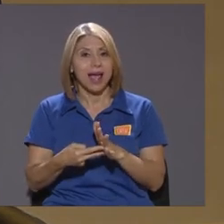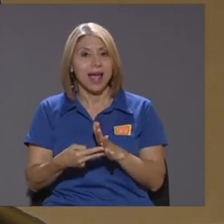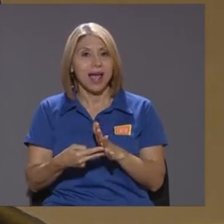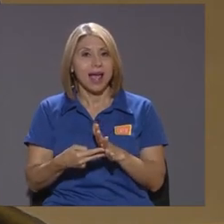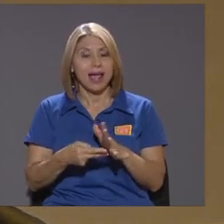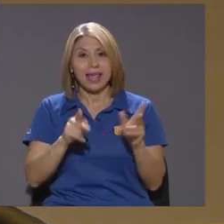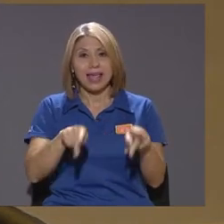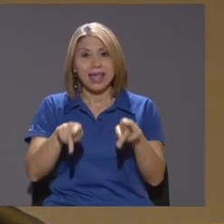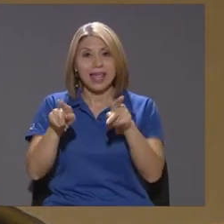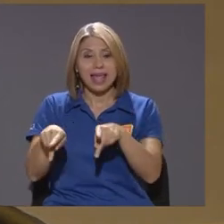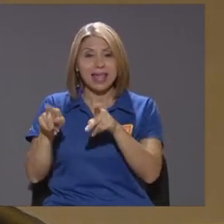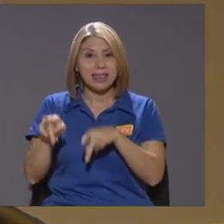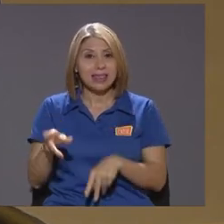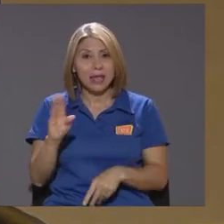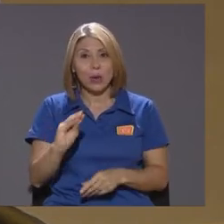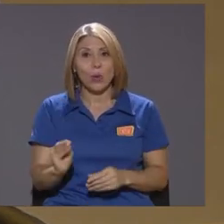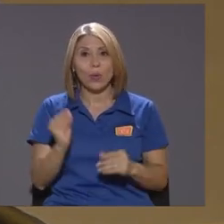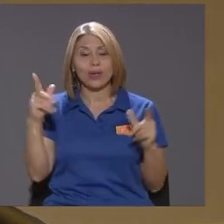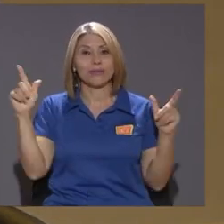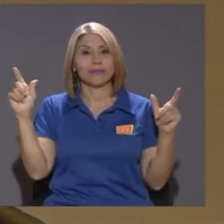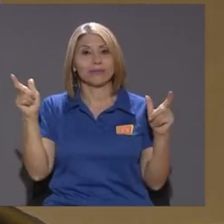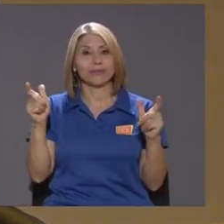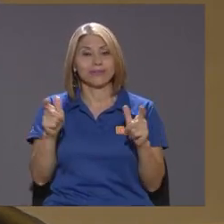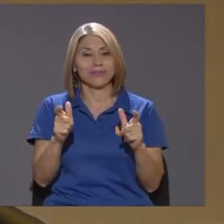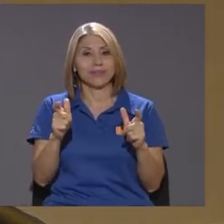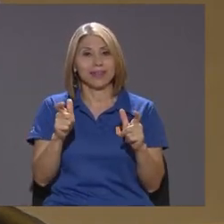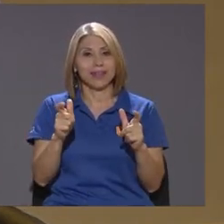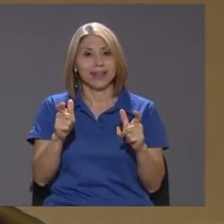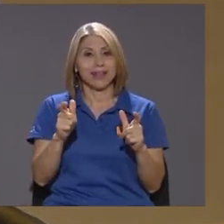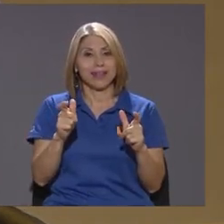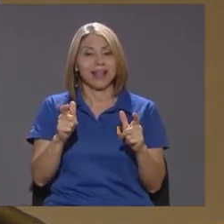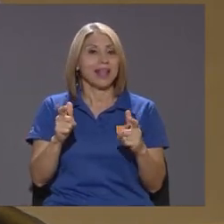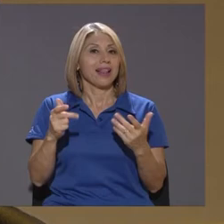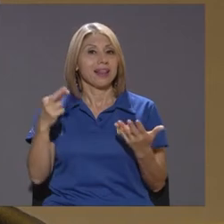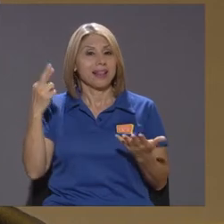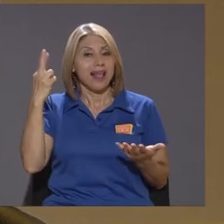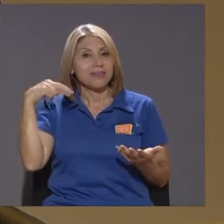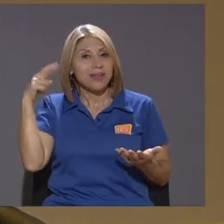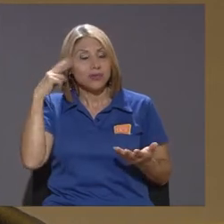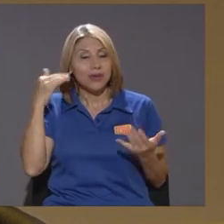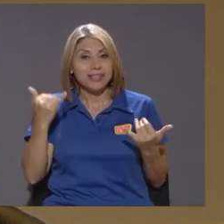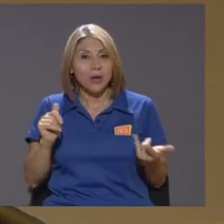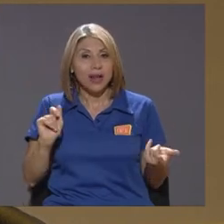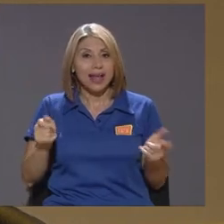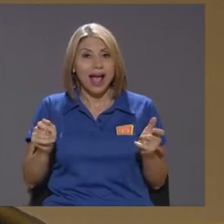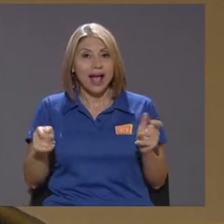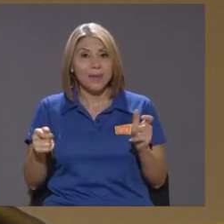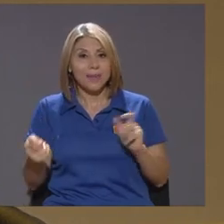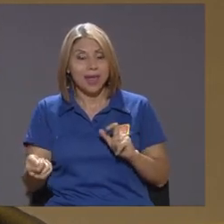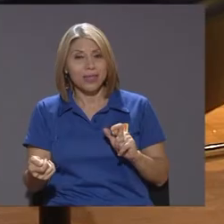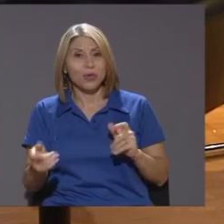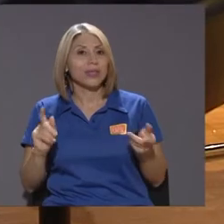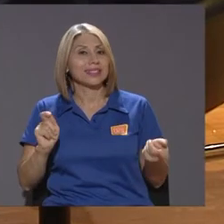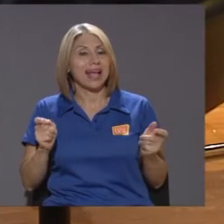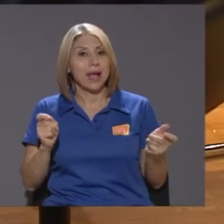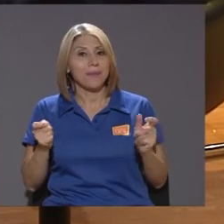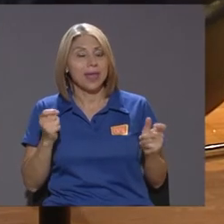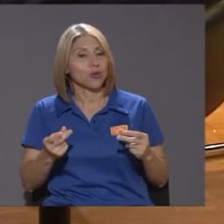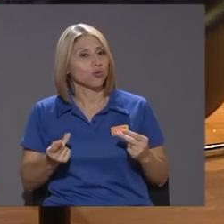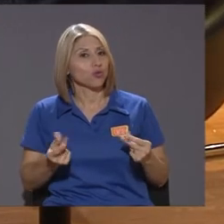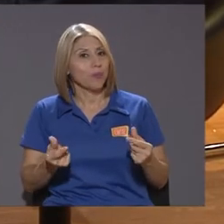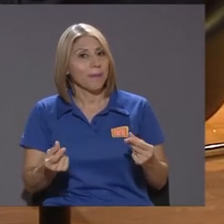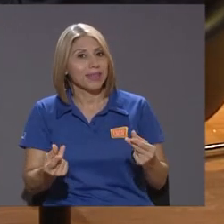o sea las razones entre la población están cambiando y están cambiando sumamente rápido una cosa